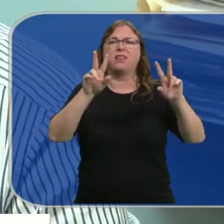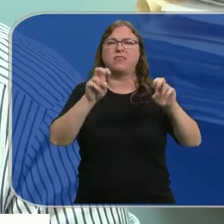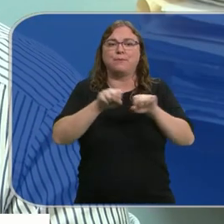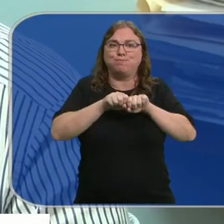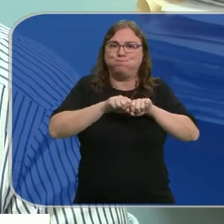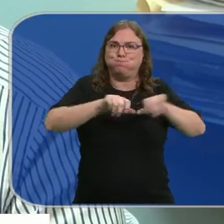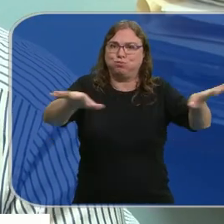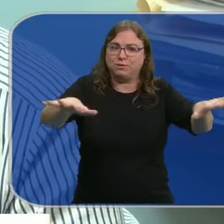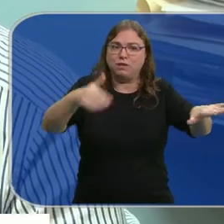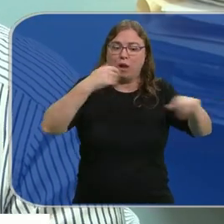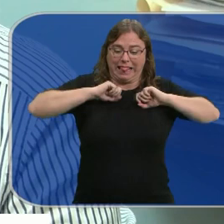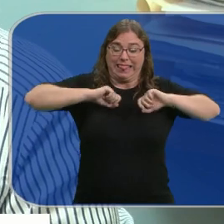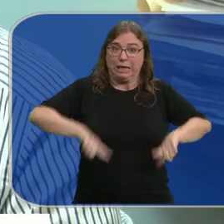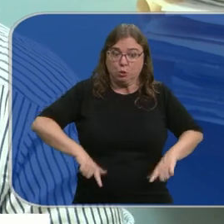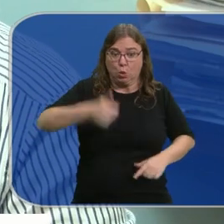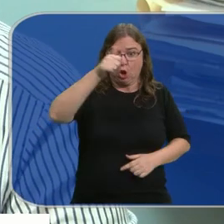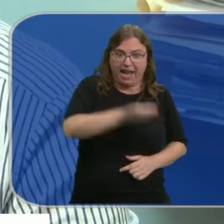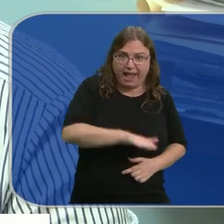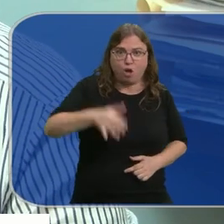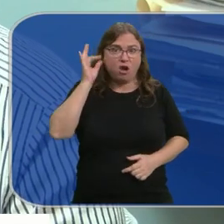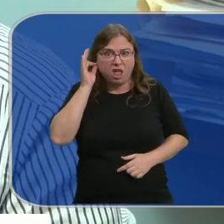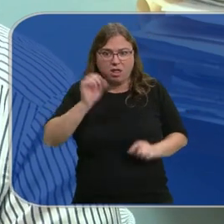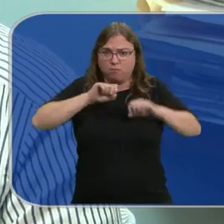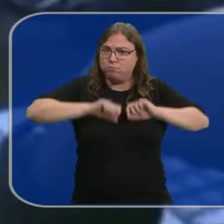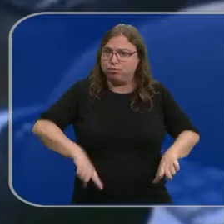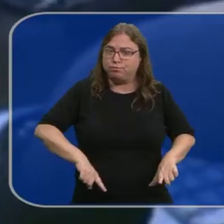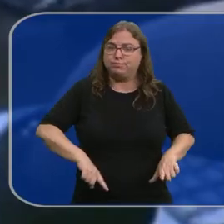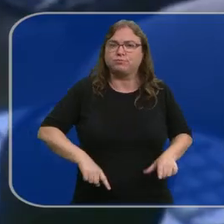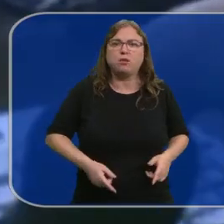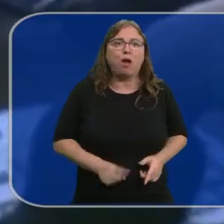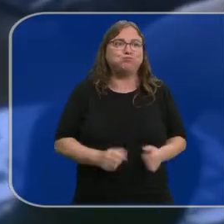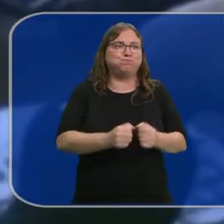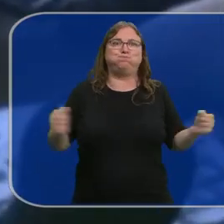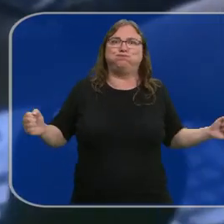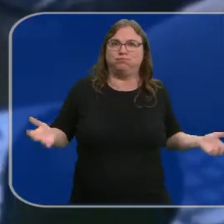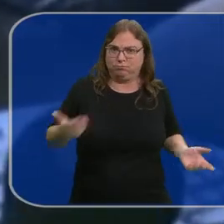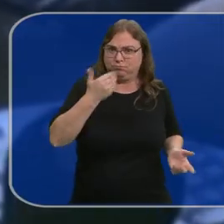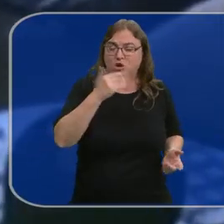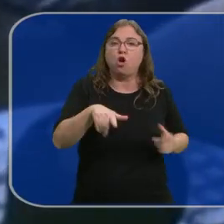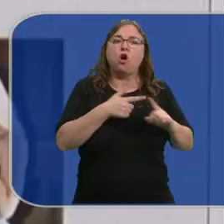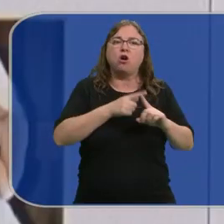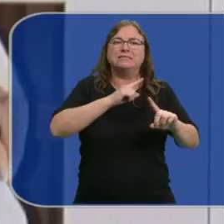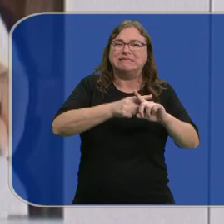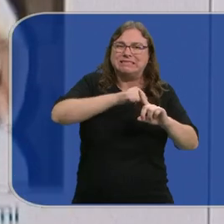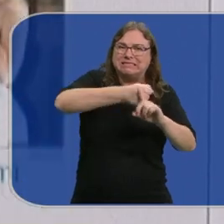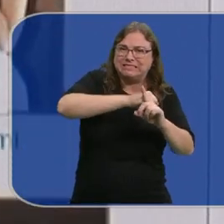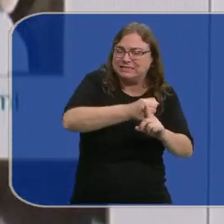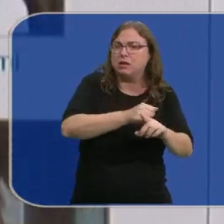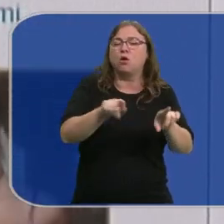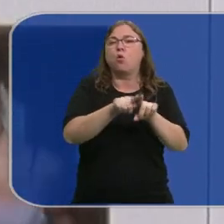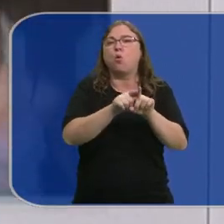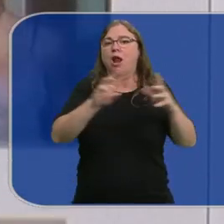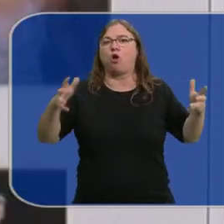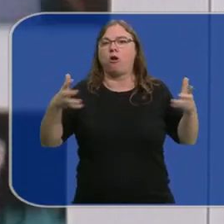de desnudos de niños y niñas, el exevicionismo. La sextorsión o el acoso sexual online son otras